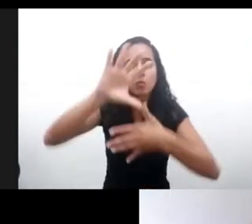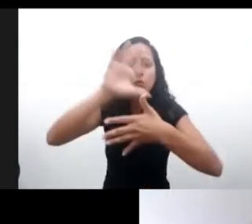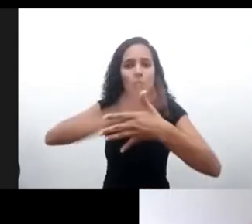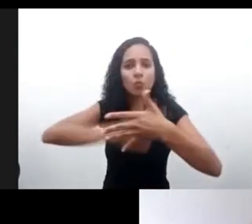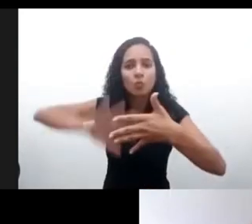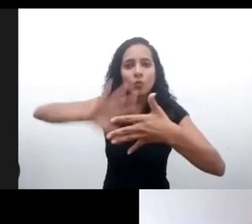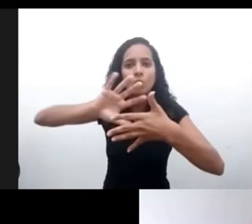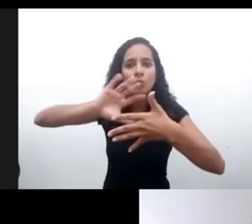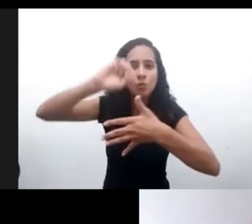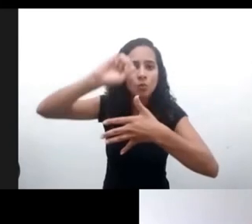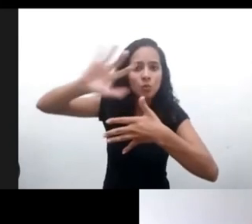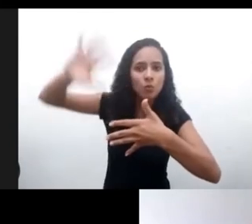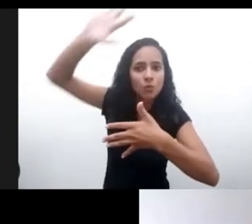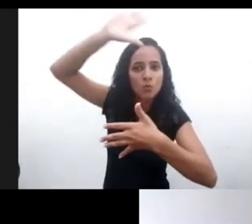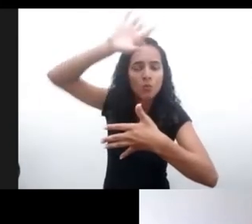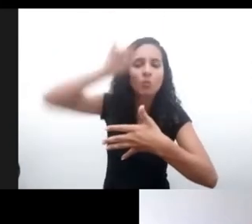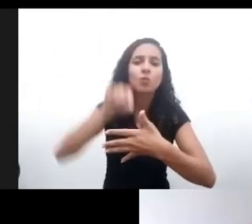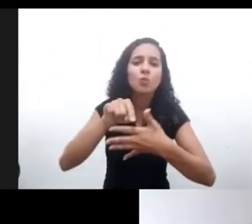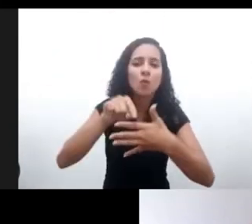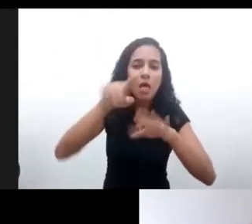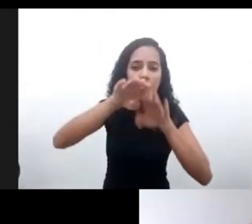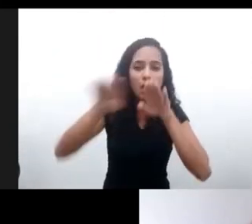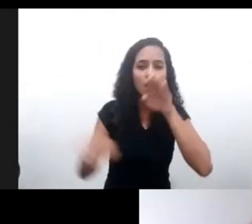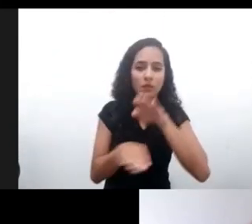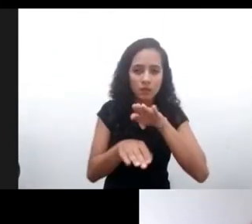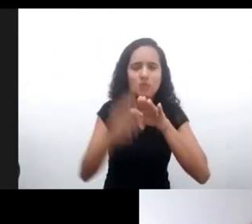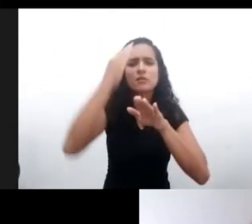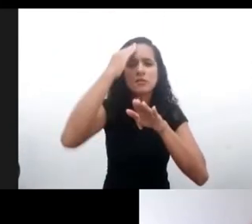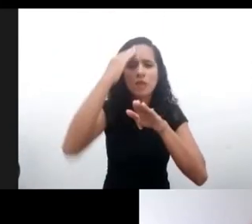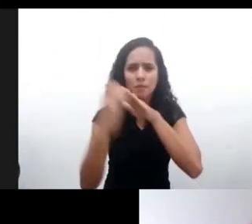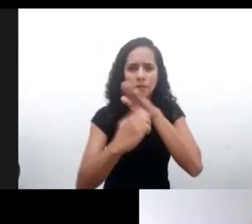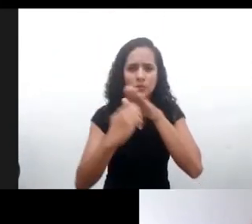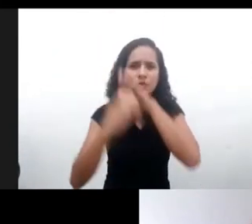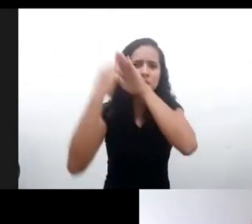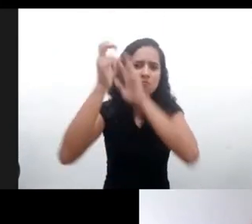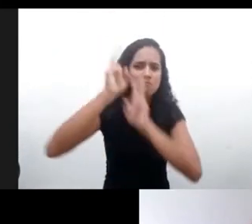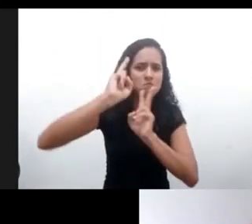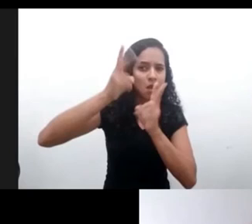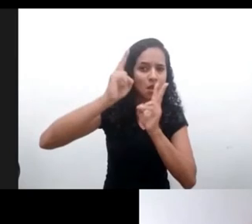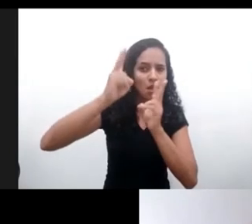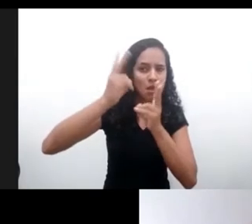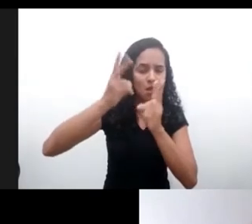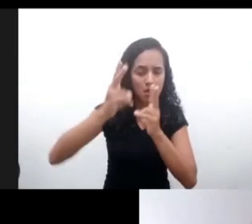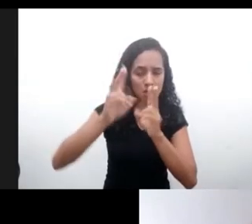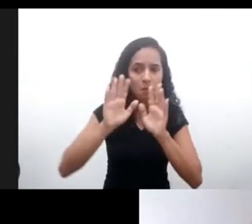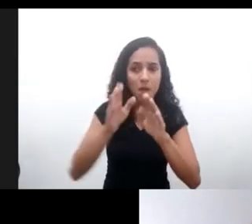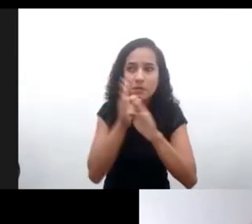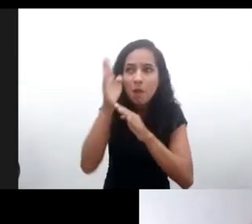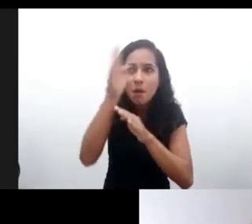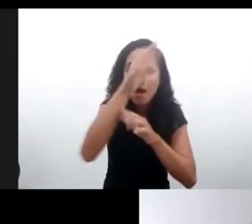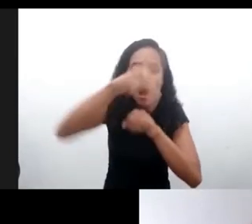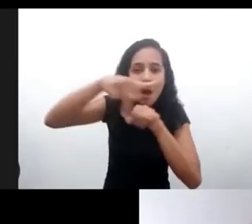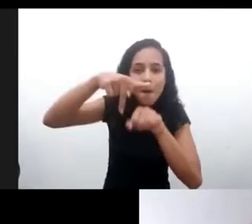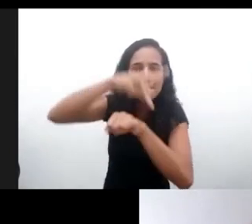del sur global en comparación con el norte global, incluso por parte de empresas transnacionales que actúan en diversos